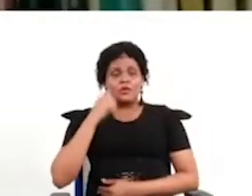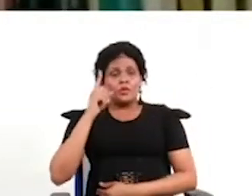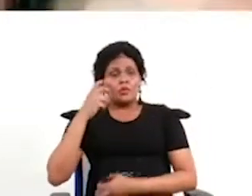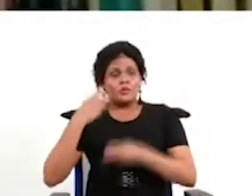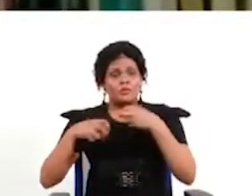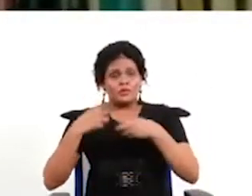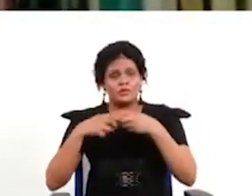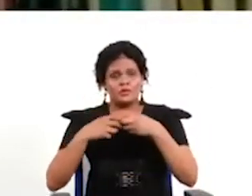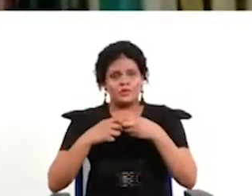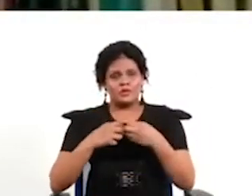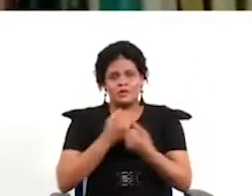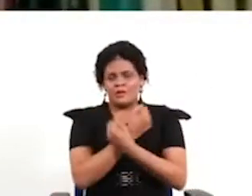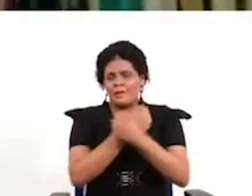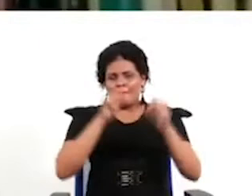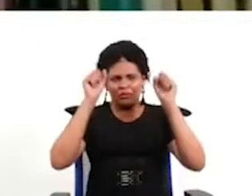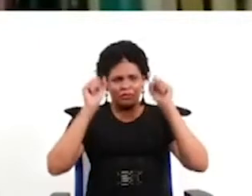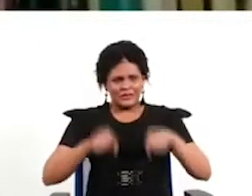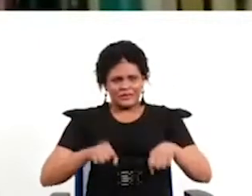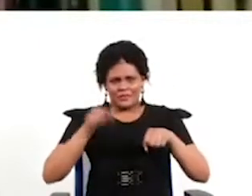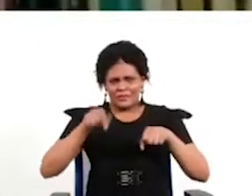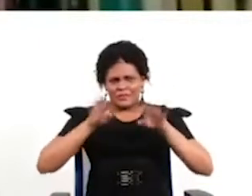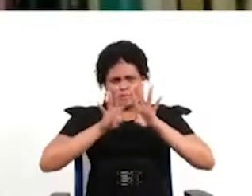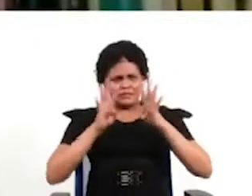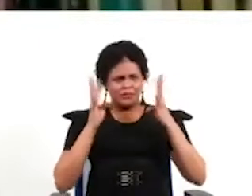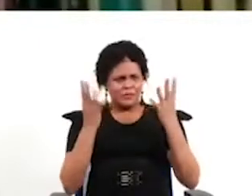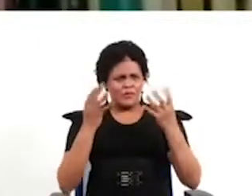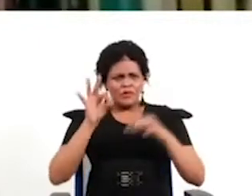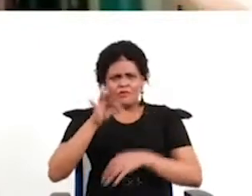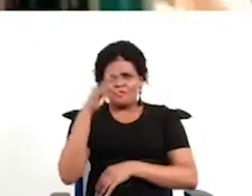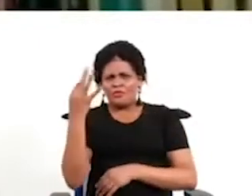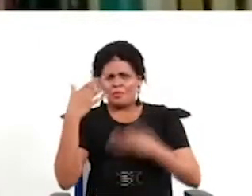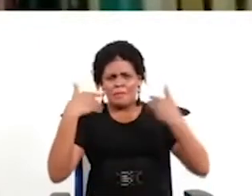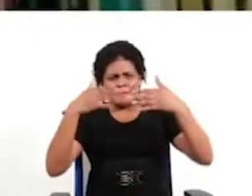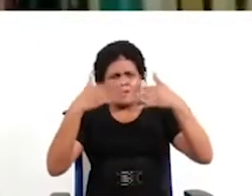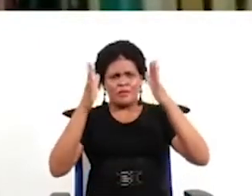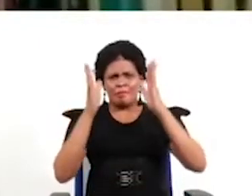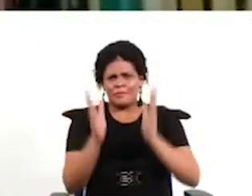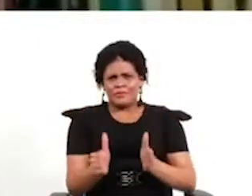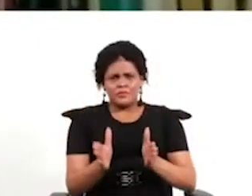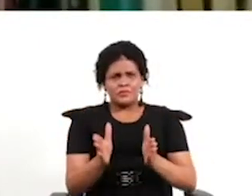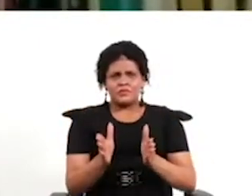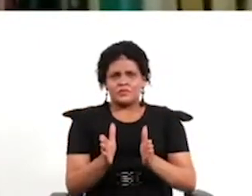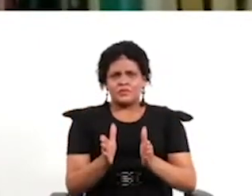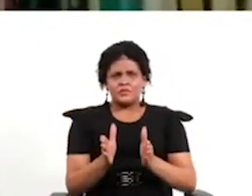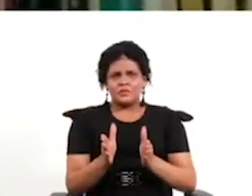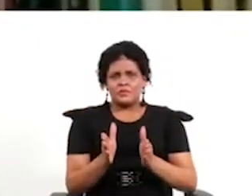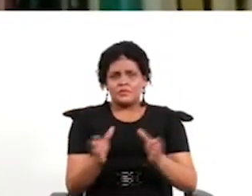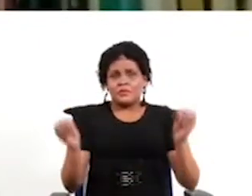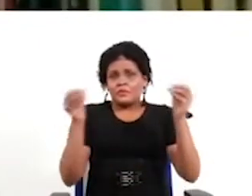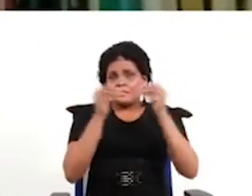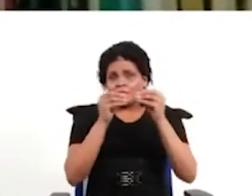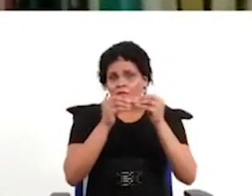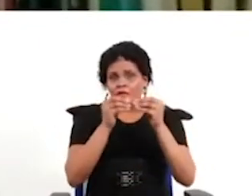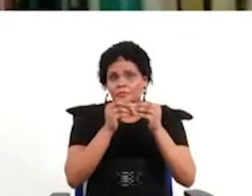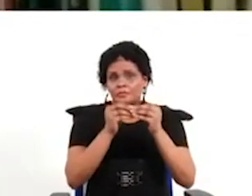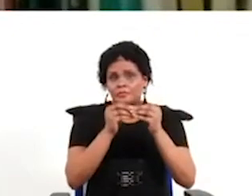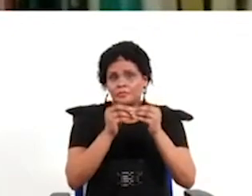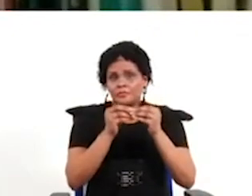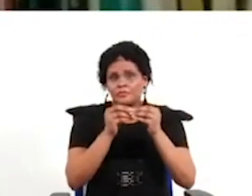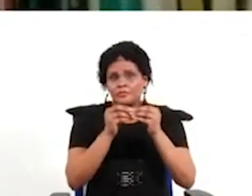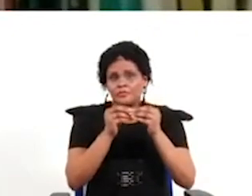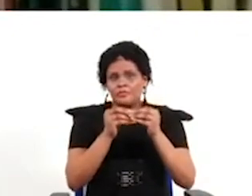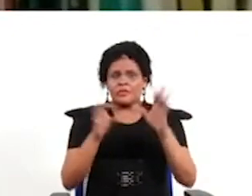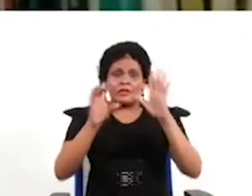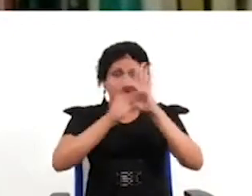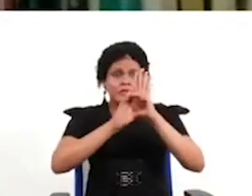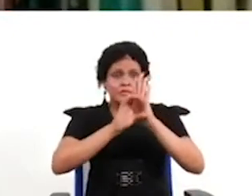es que es imposible hacer una asamblea con todos los panameños y panameñas por una cuestión territorial y demás, pues bien, miremos un poco por